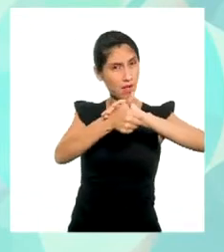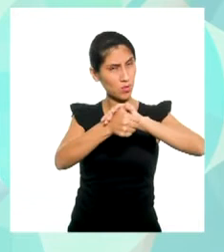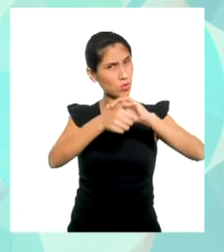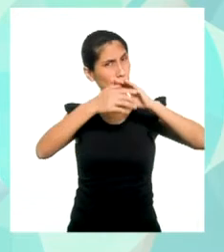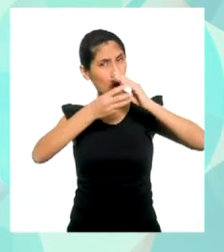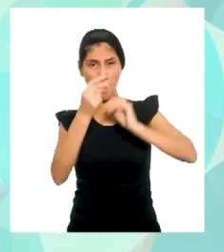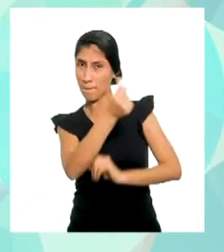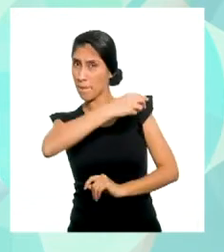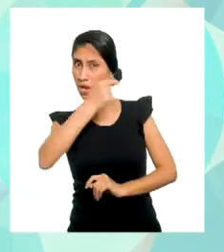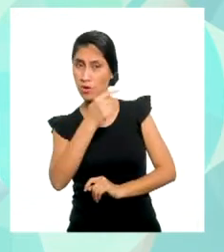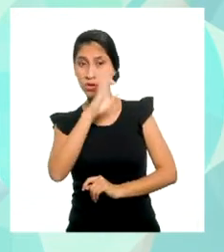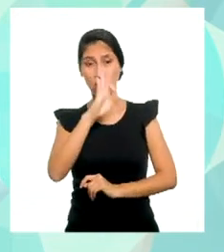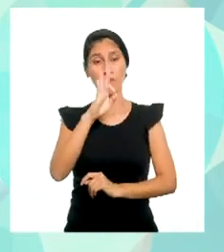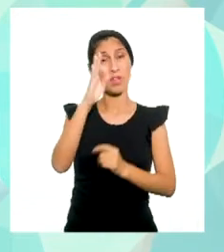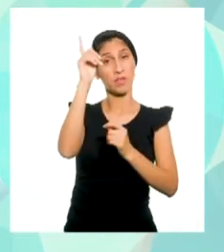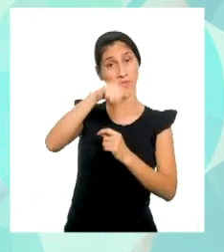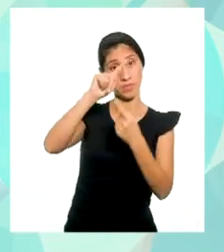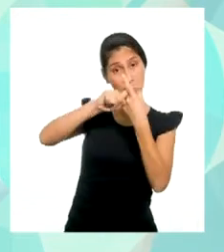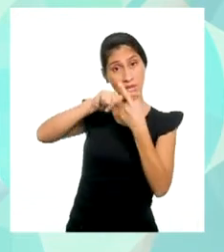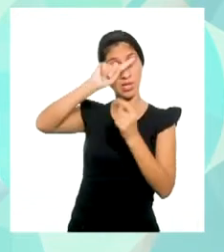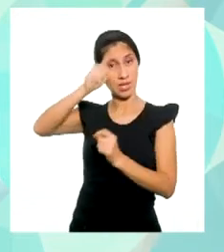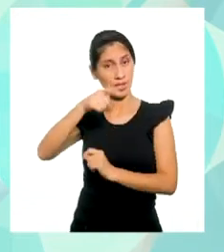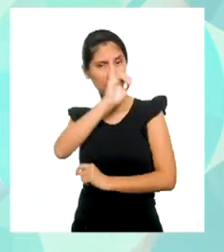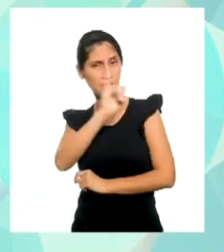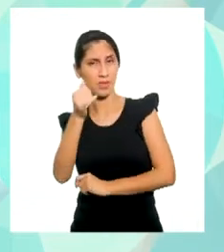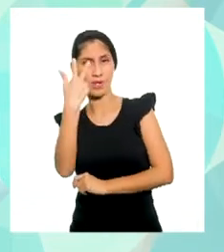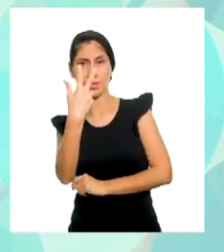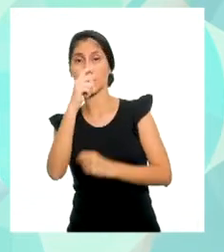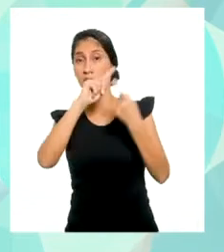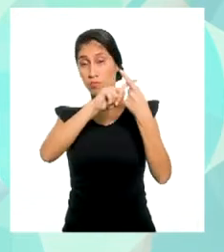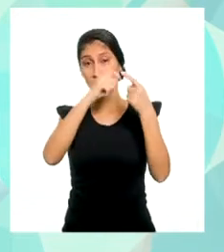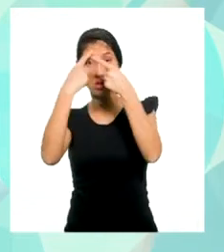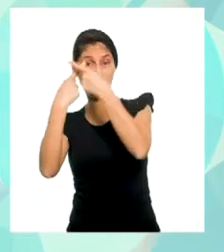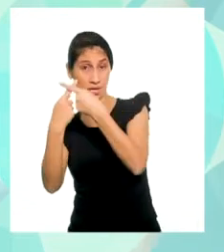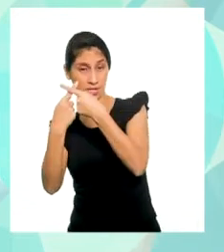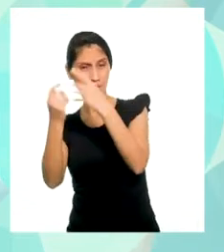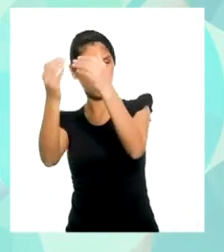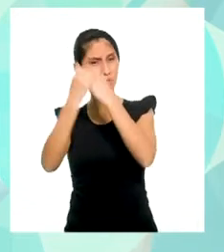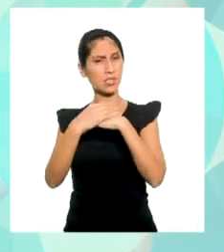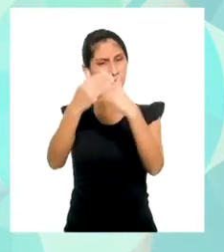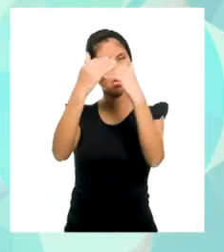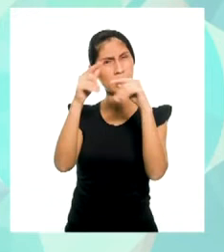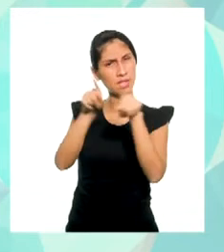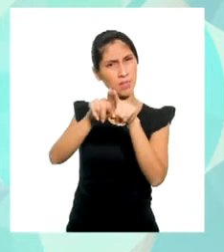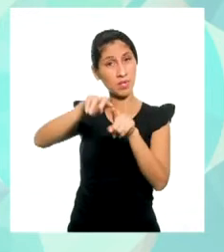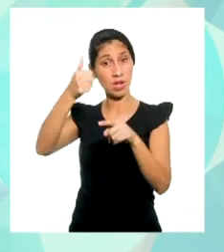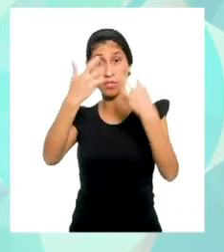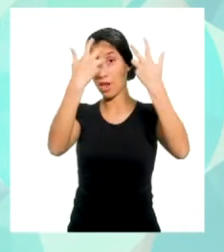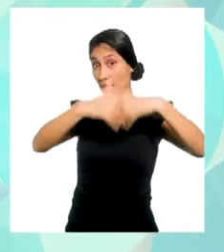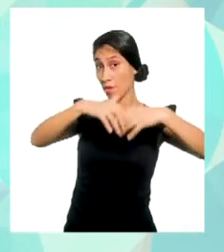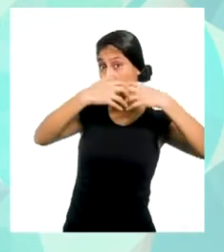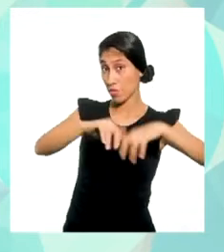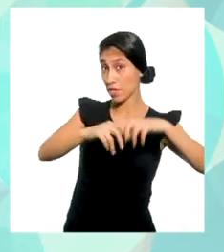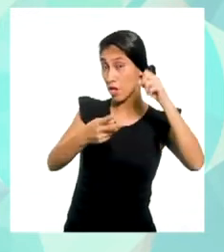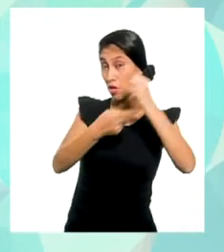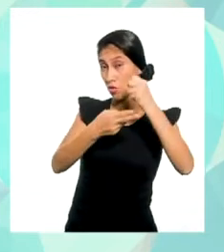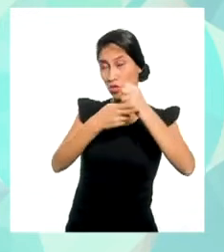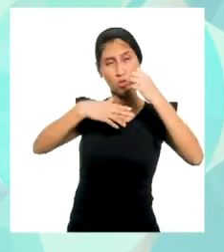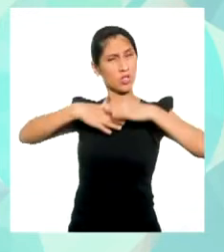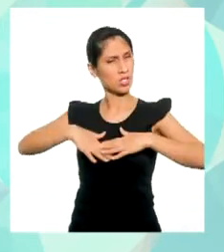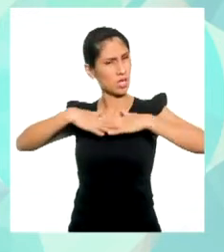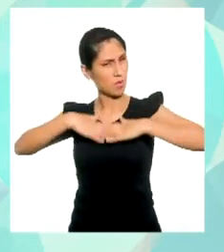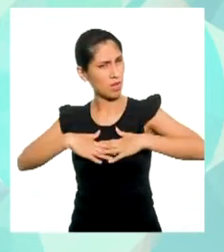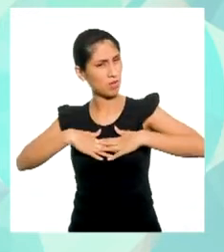F de X es igual a 3 por X y el tarifario de la empresa, los seguros y calmados,